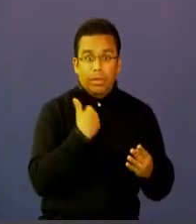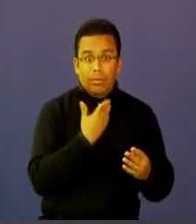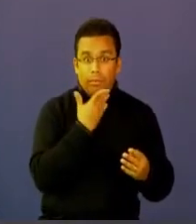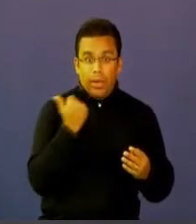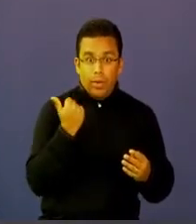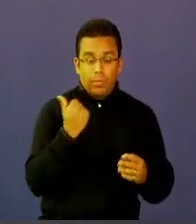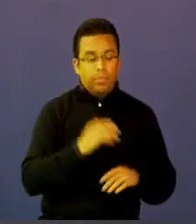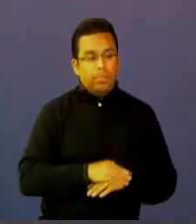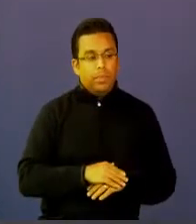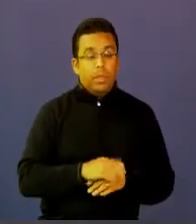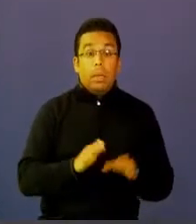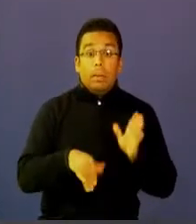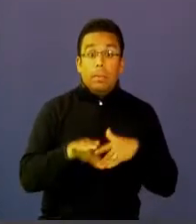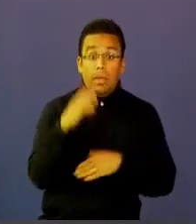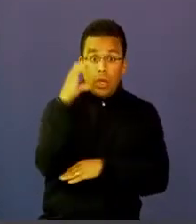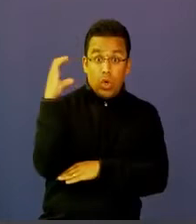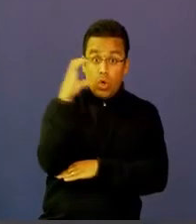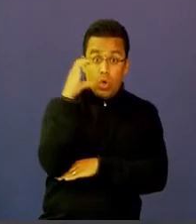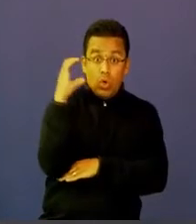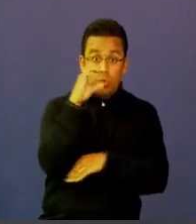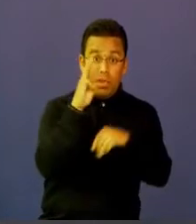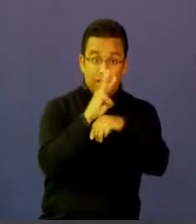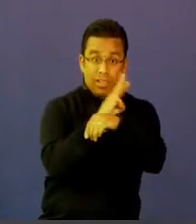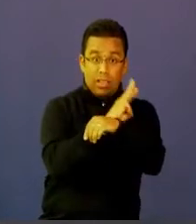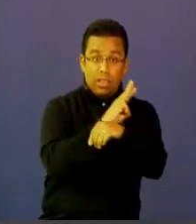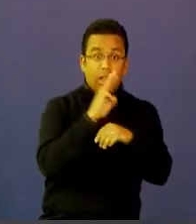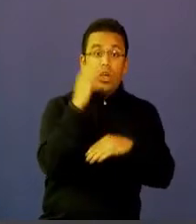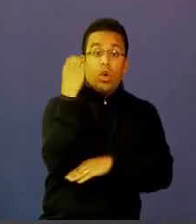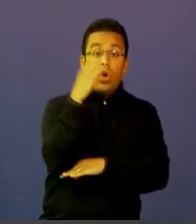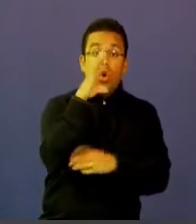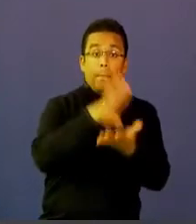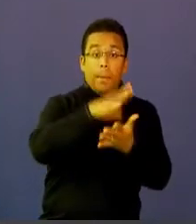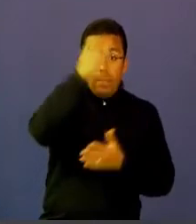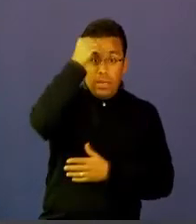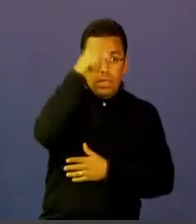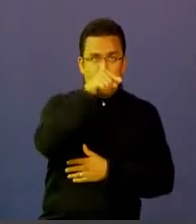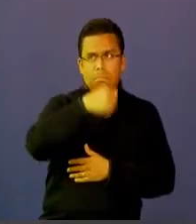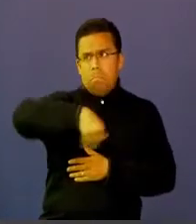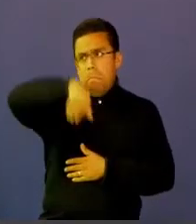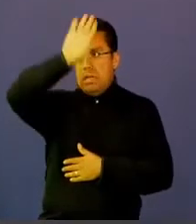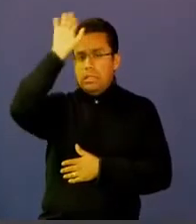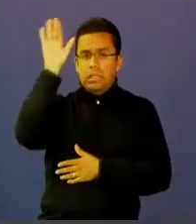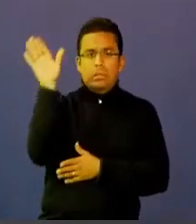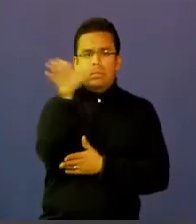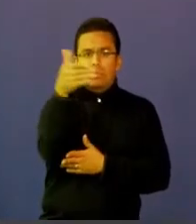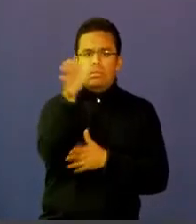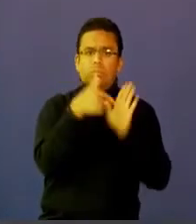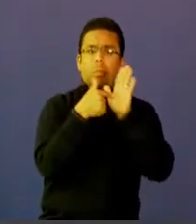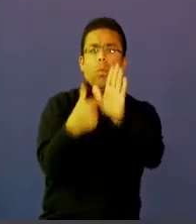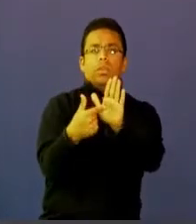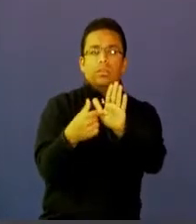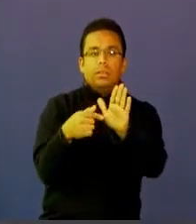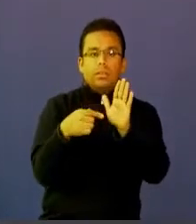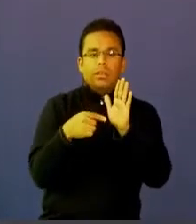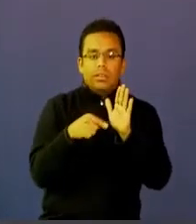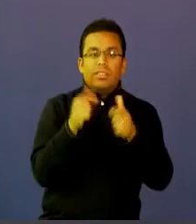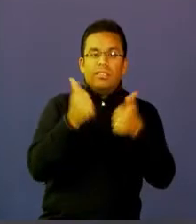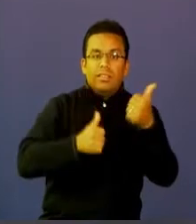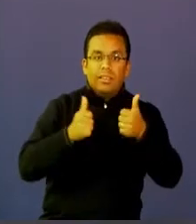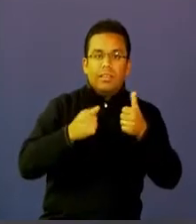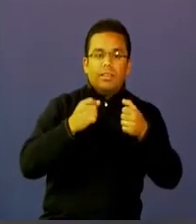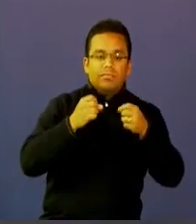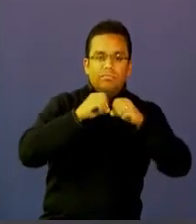Colombia, con su portal educativo Colombia Aprende, ha sido abanderado del uso de tecnología y de la dotación de contenidos